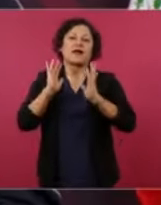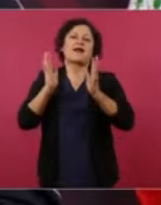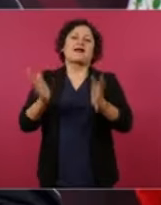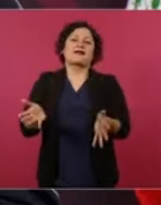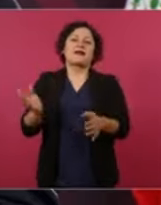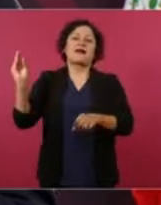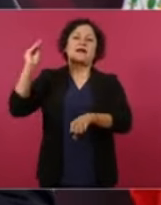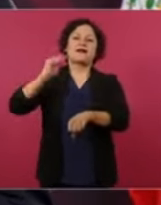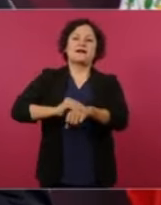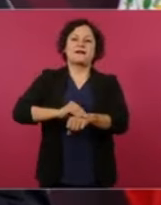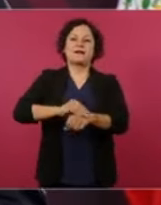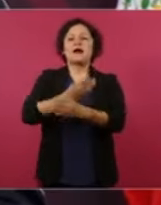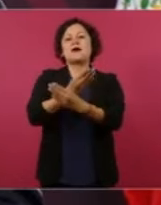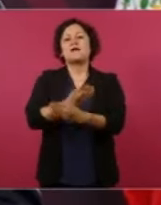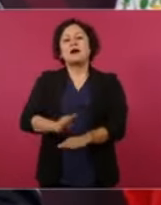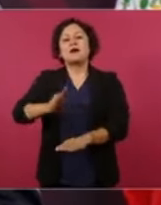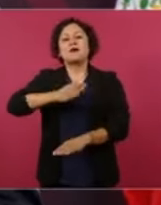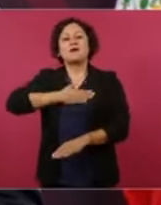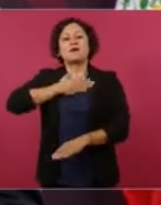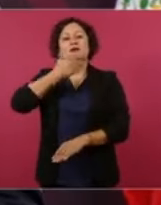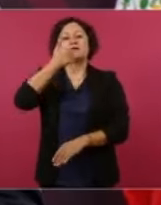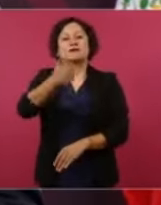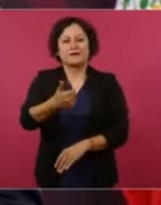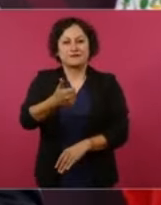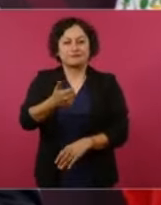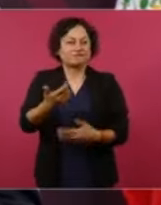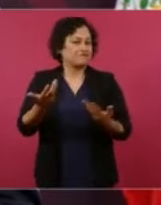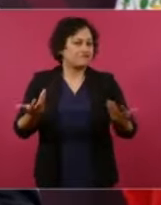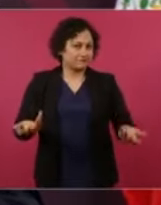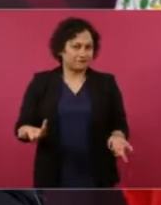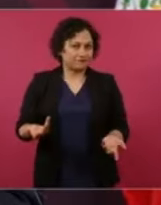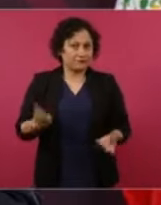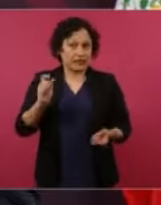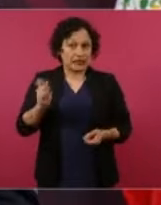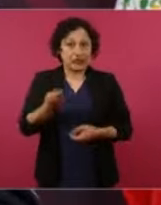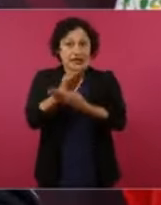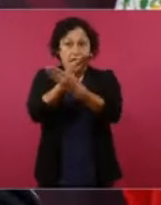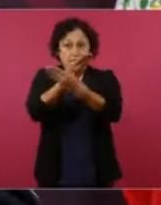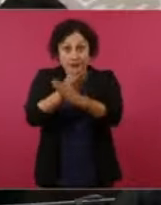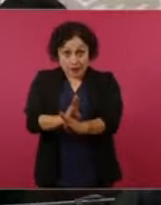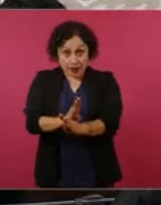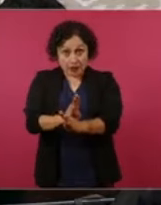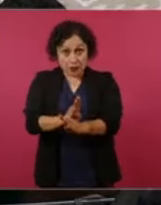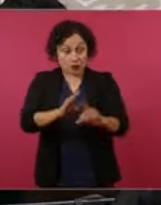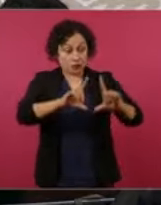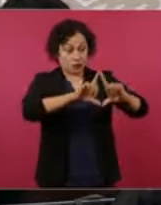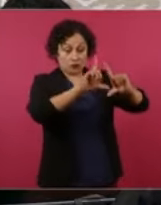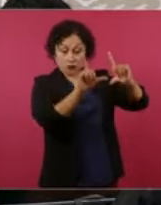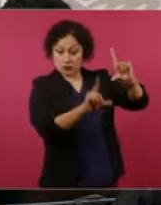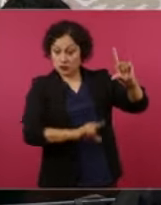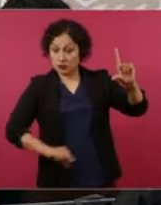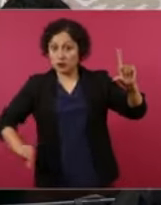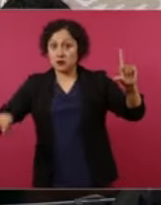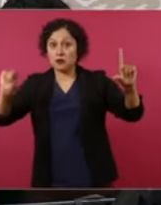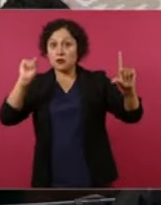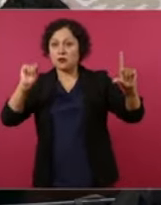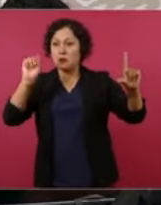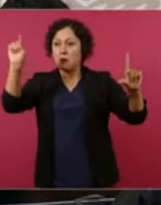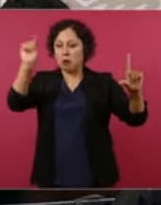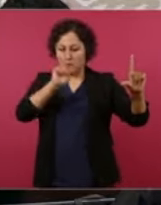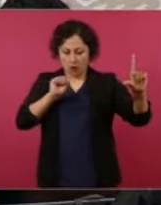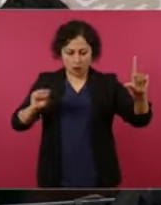Bienestar, que es el banco que tiene más sucursales en todo el país.